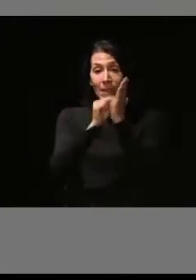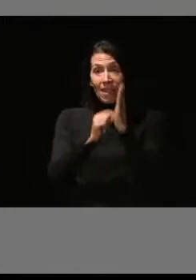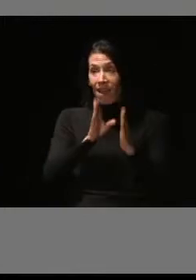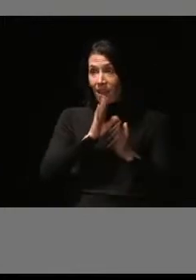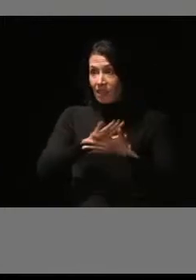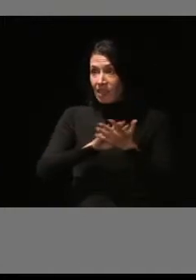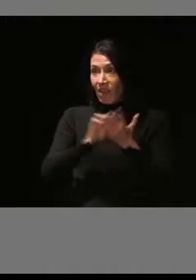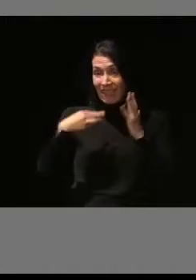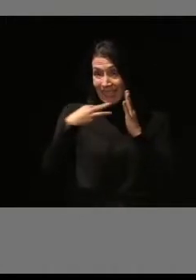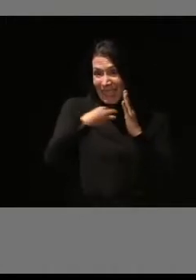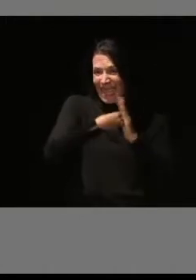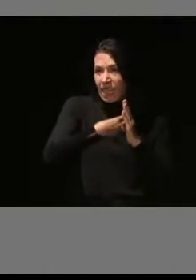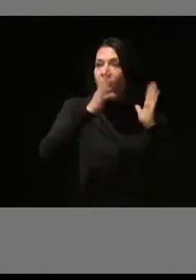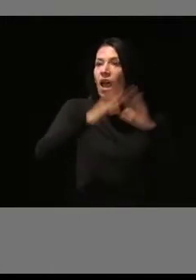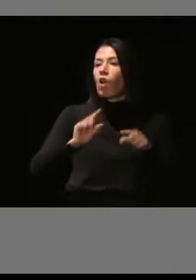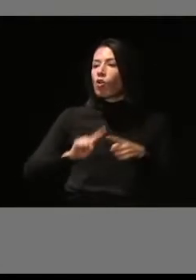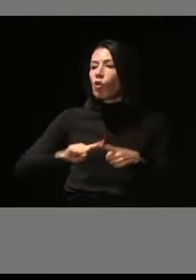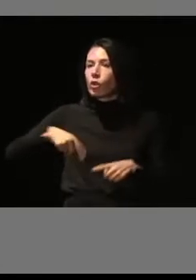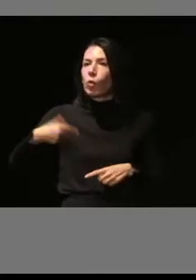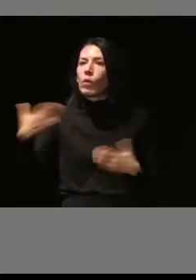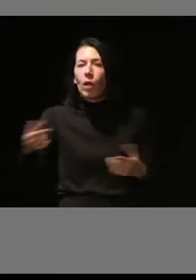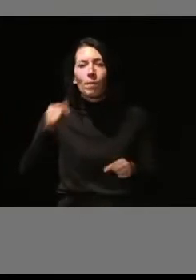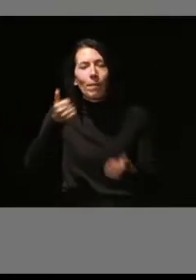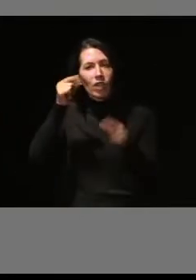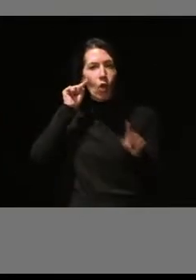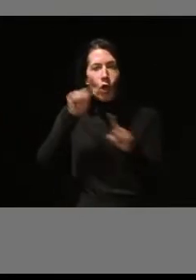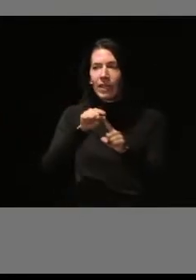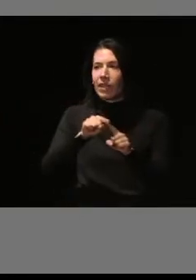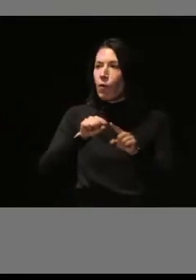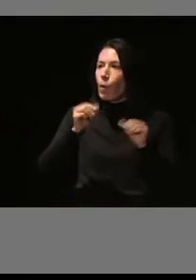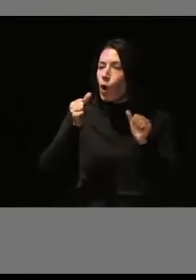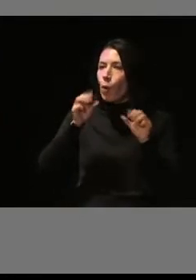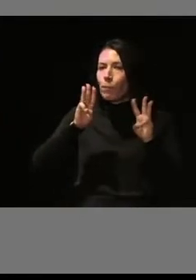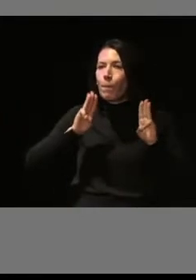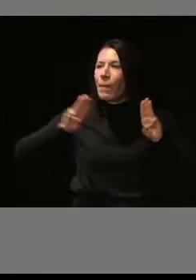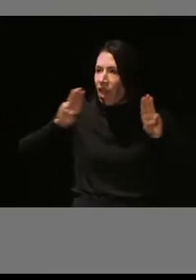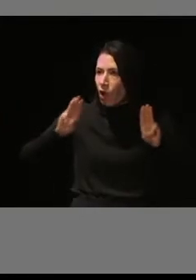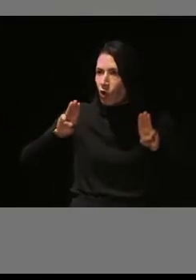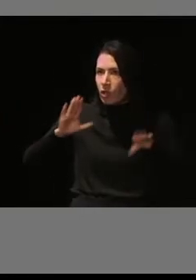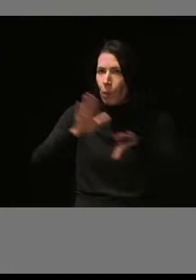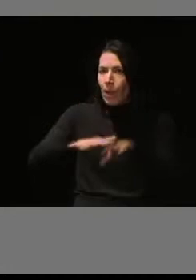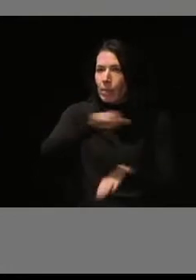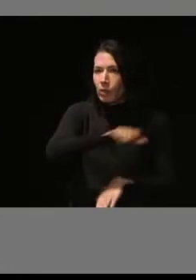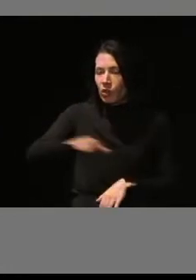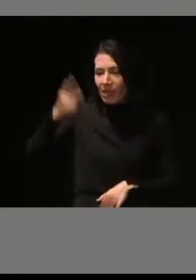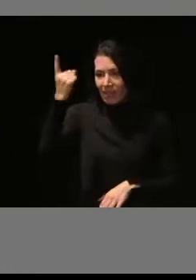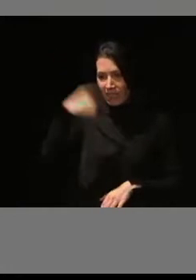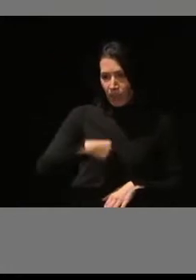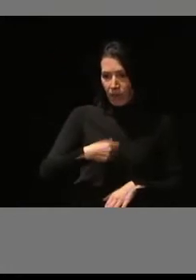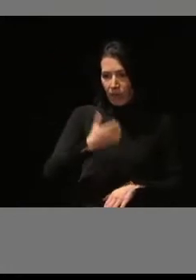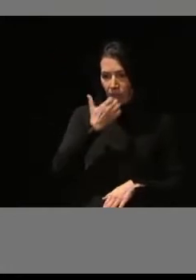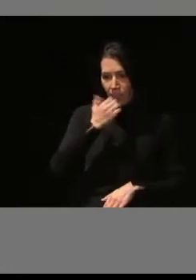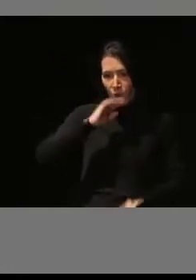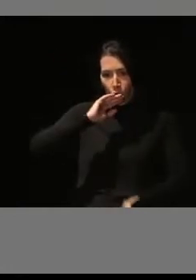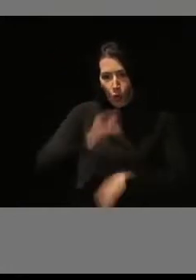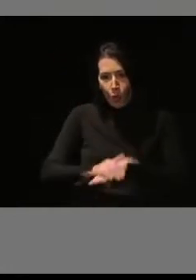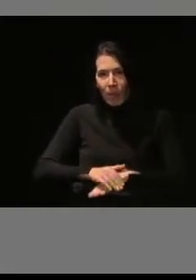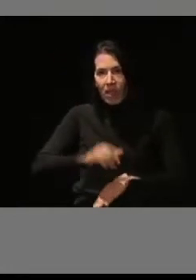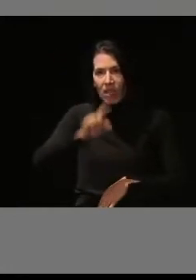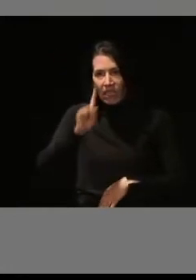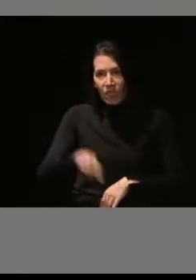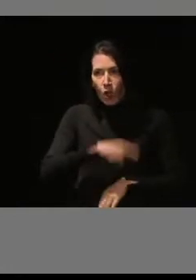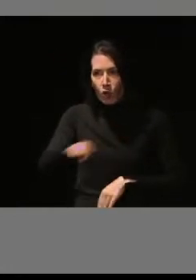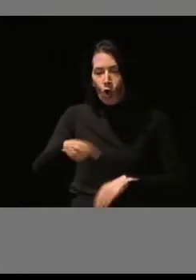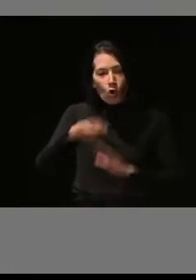y cuáles son, digamos que es pedagógico, cómo van a poder saber si se cumple con la